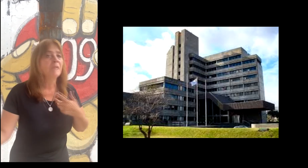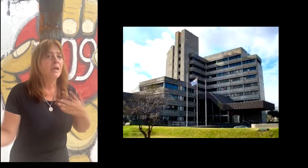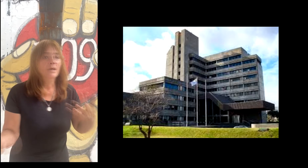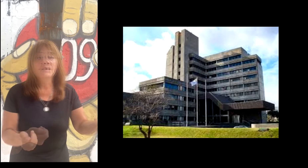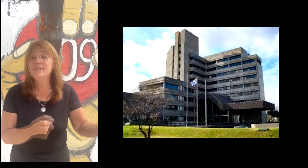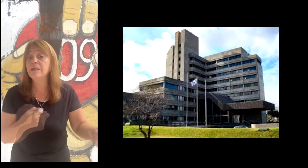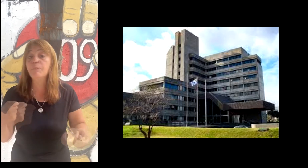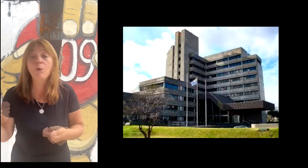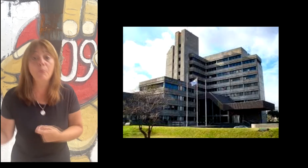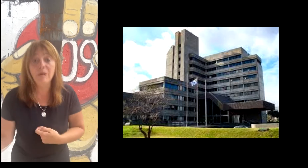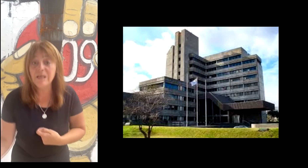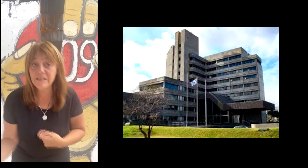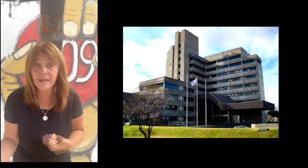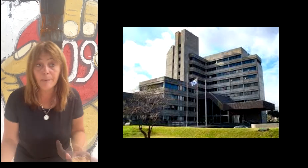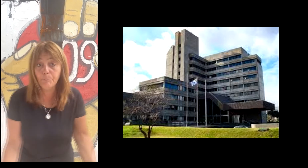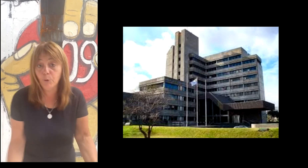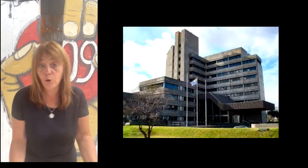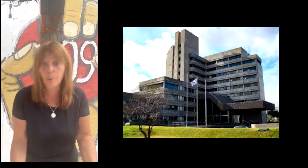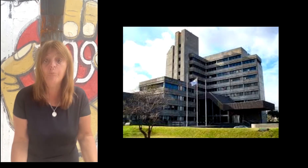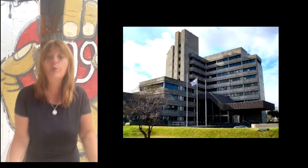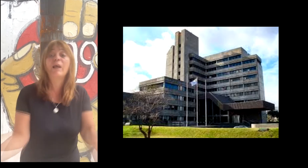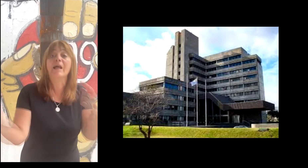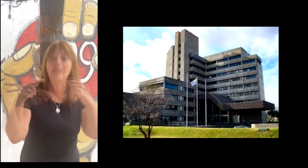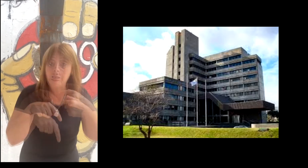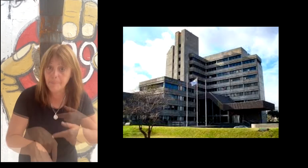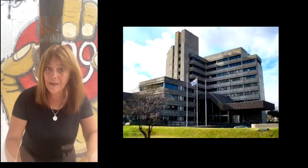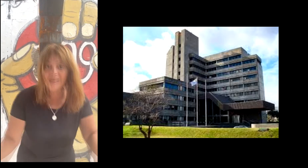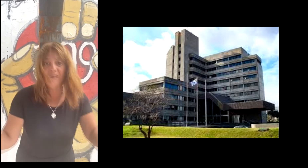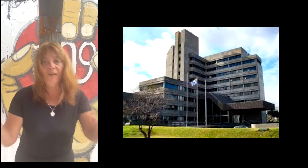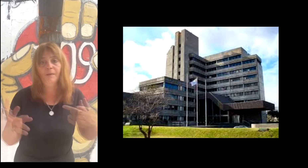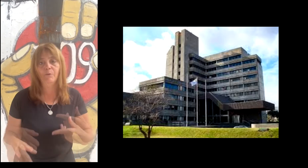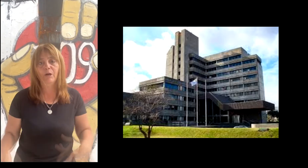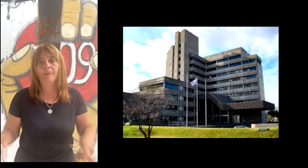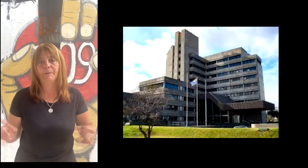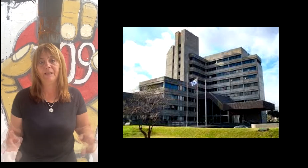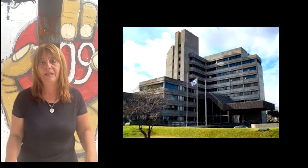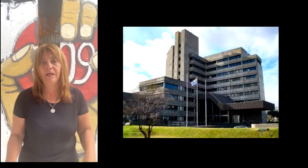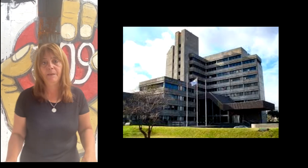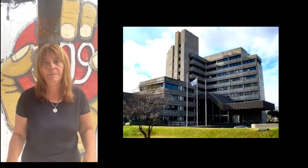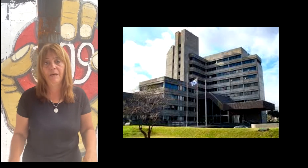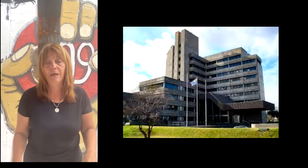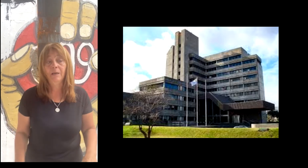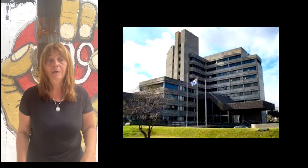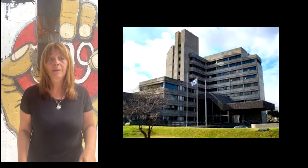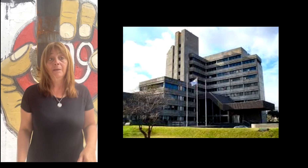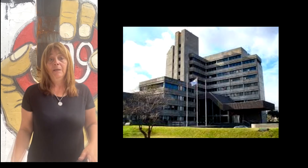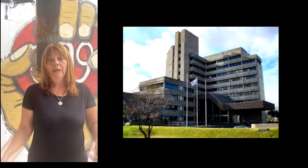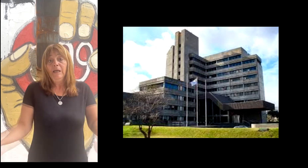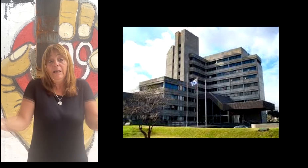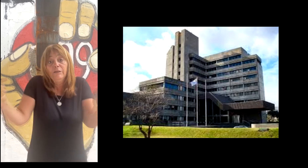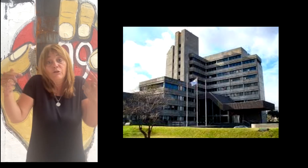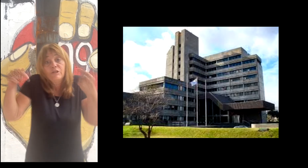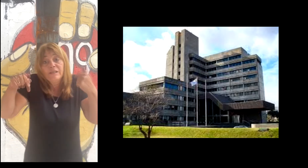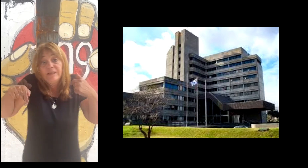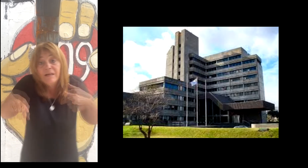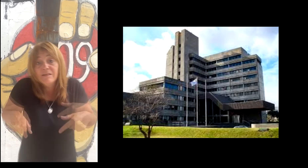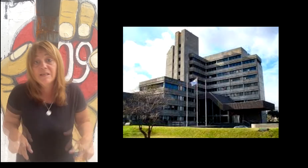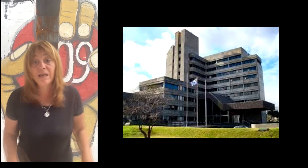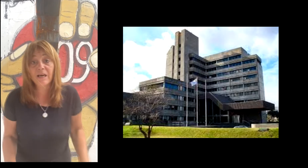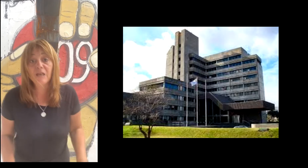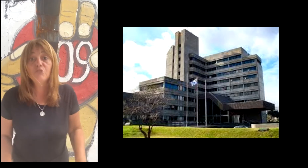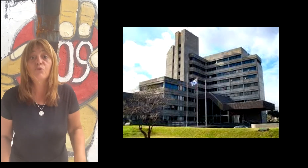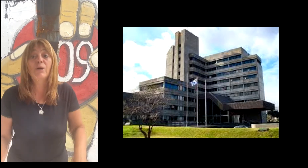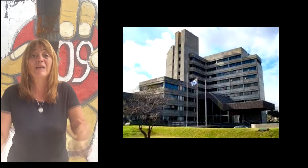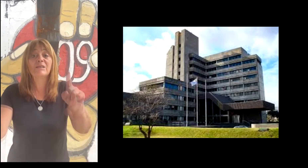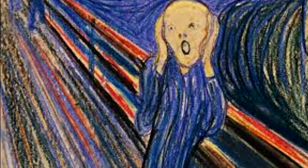para que le permitiera hacer lo que quisiera dentro de salud pública. Eso es